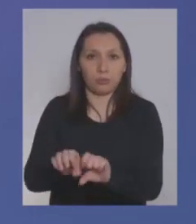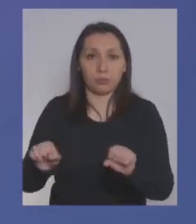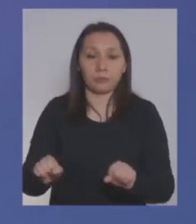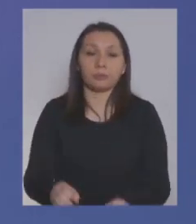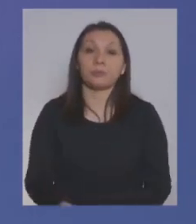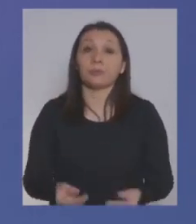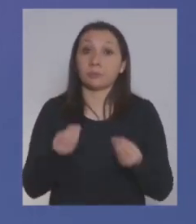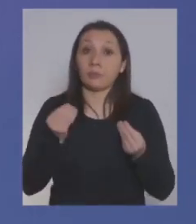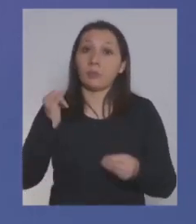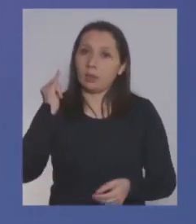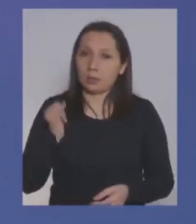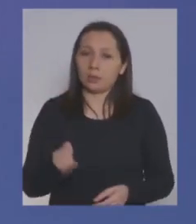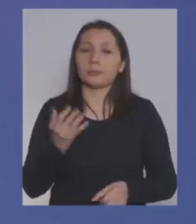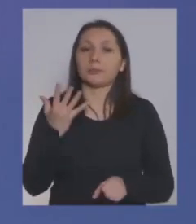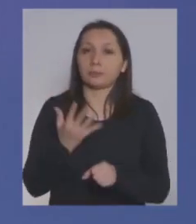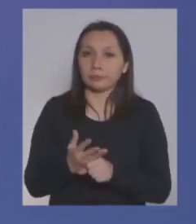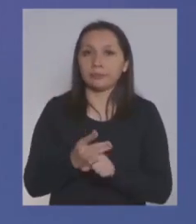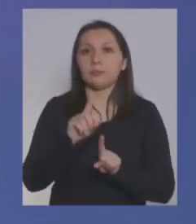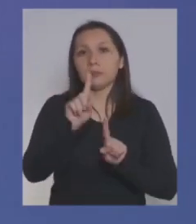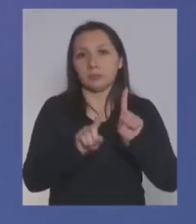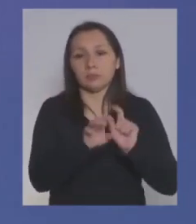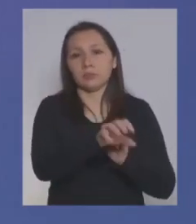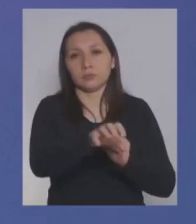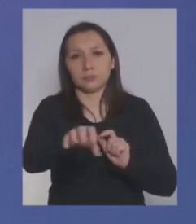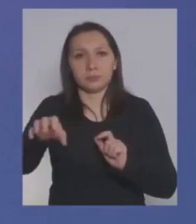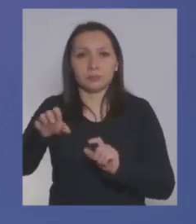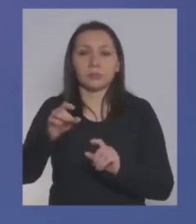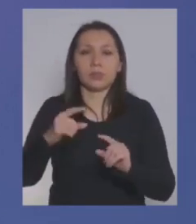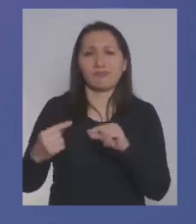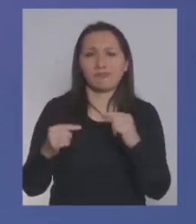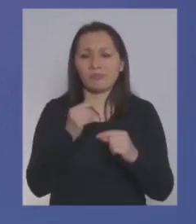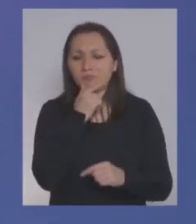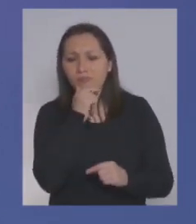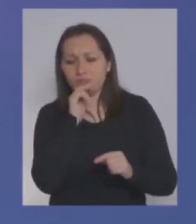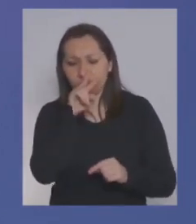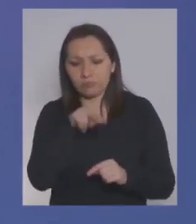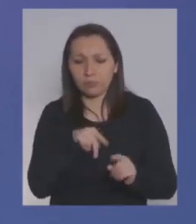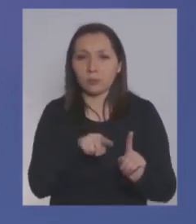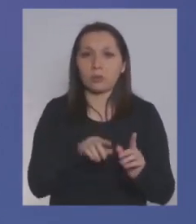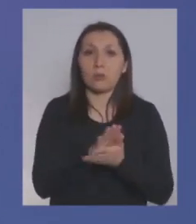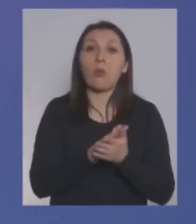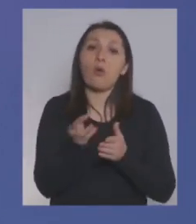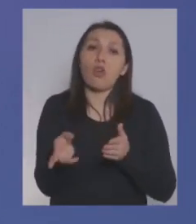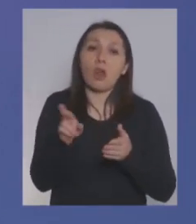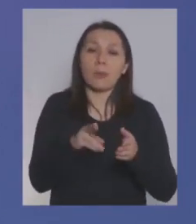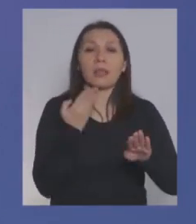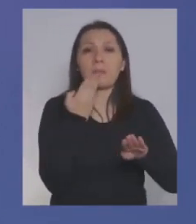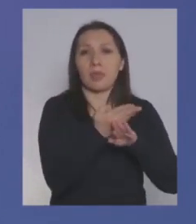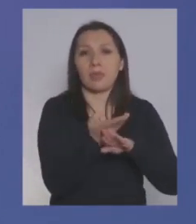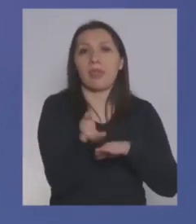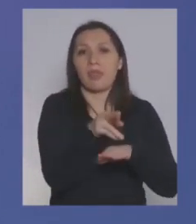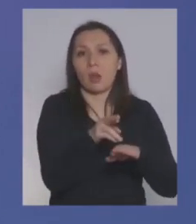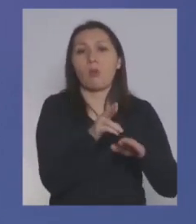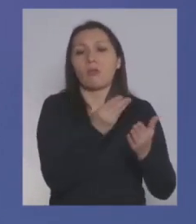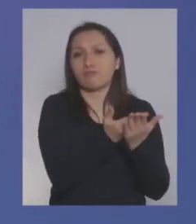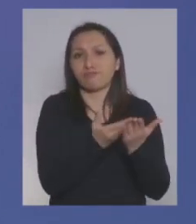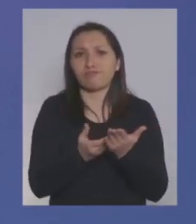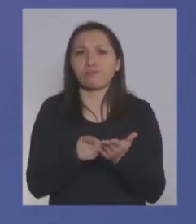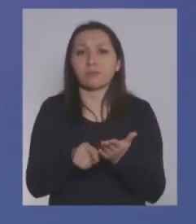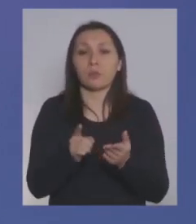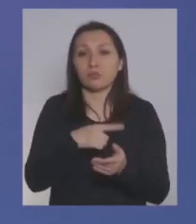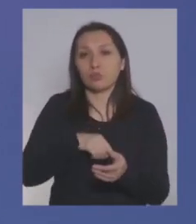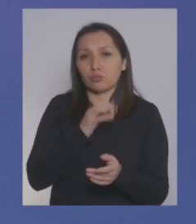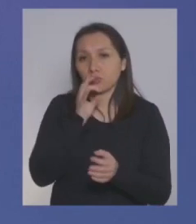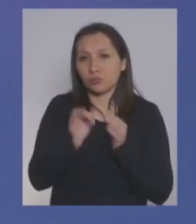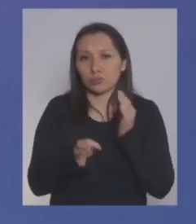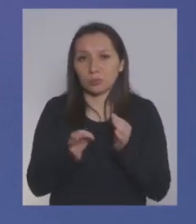Obviamente que siempre existen casos discutibles, ¿no es cierto?, que pueden ser apelables y nosotros bien dábamos cuenta de